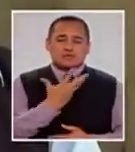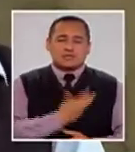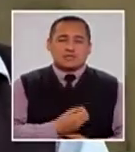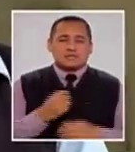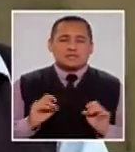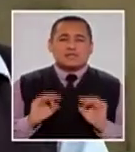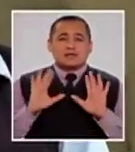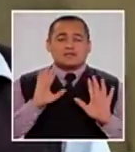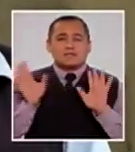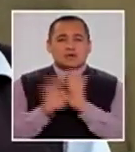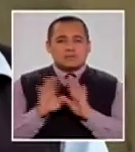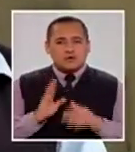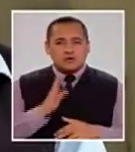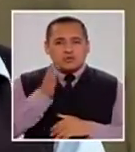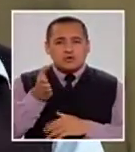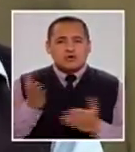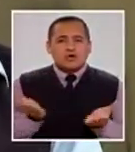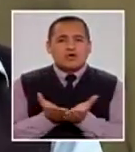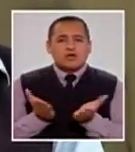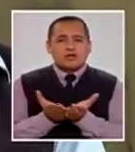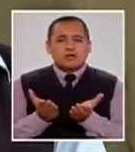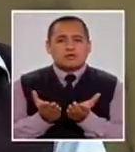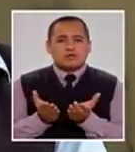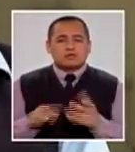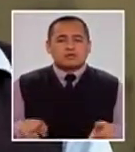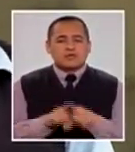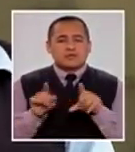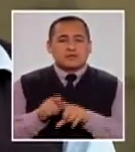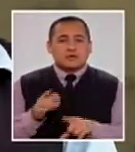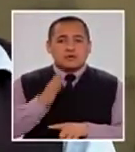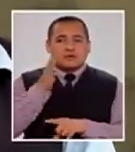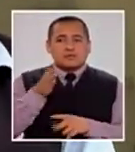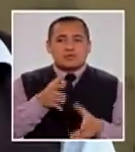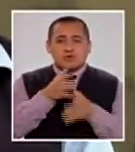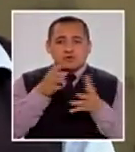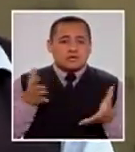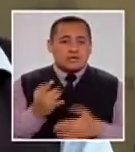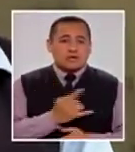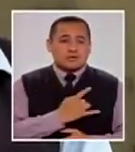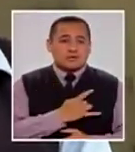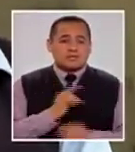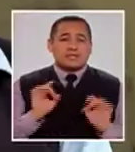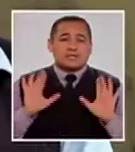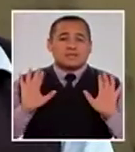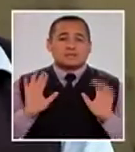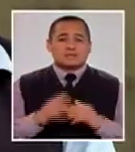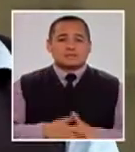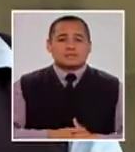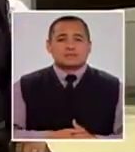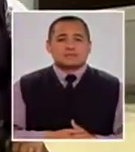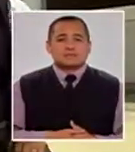triste, de repente ya voy, ya no voy a venir al colegio. Iremos, pues, no sé, a la universidad seguramente.